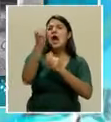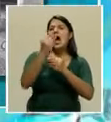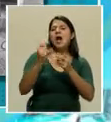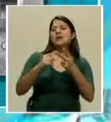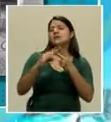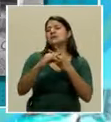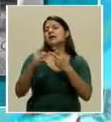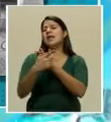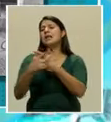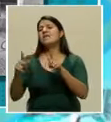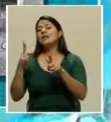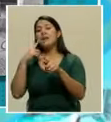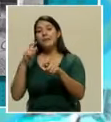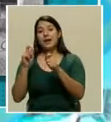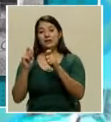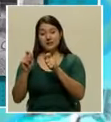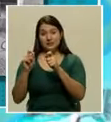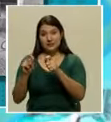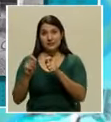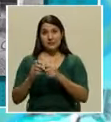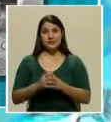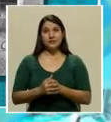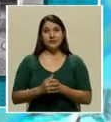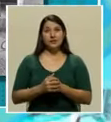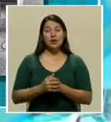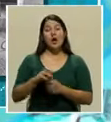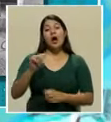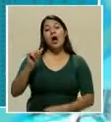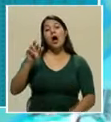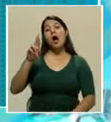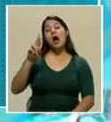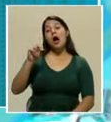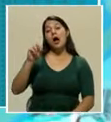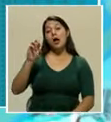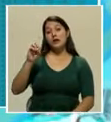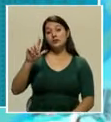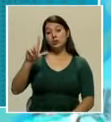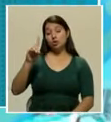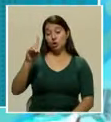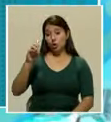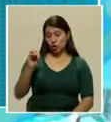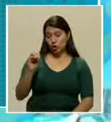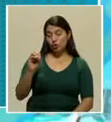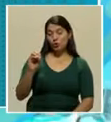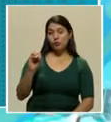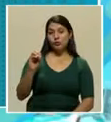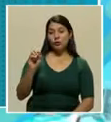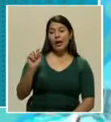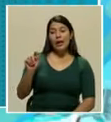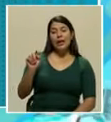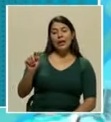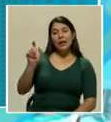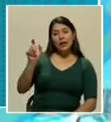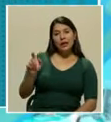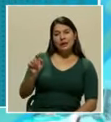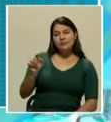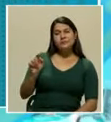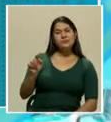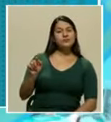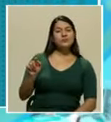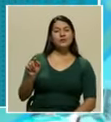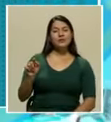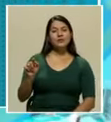enseñanzas. Don Arnoldo era totalmente